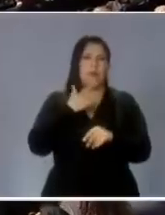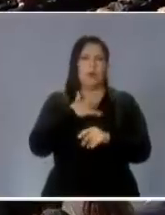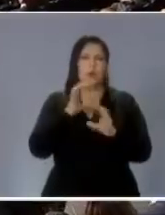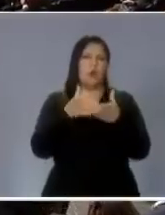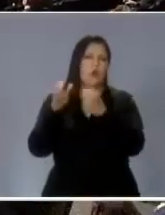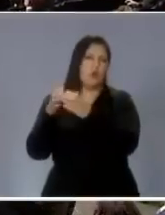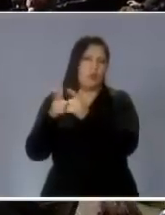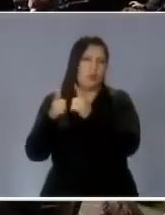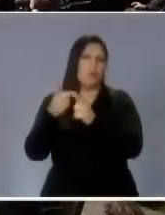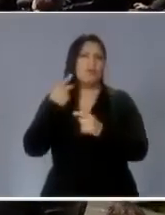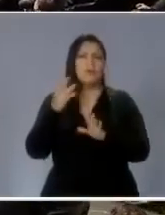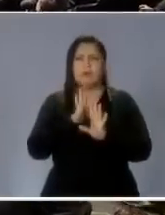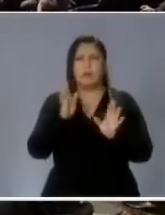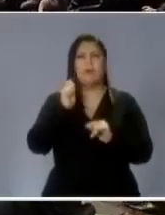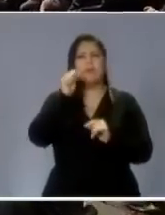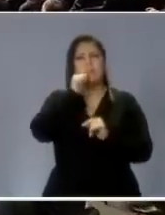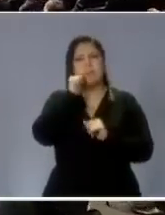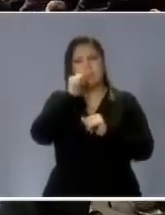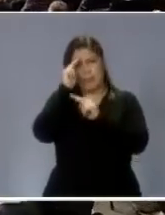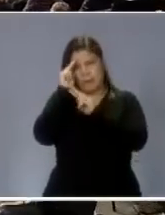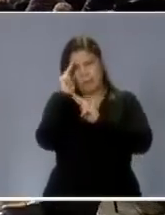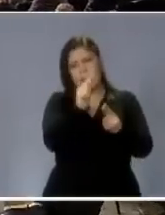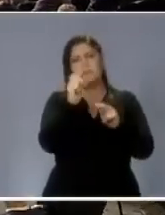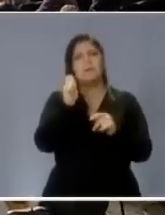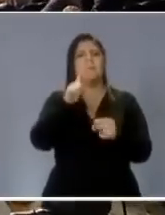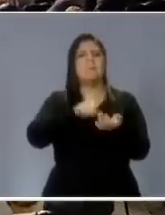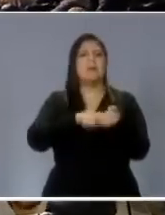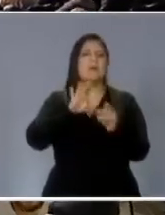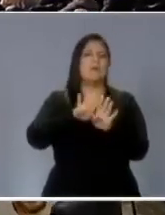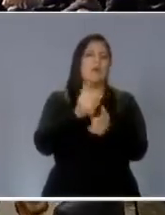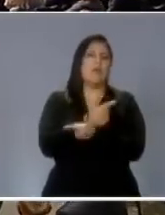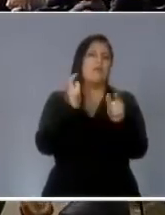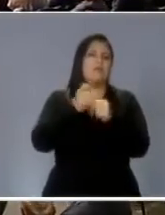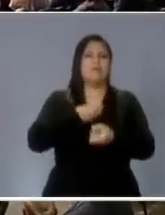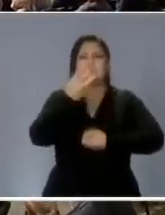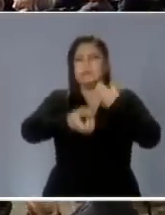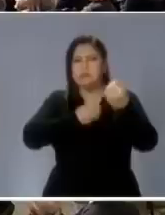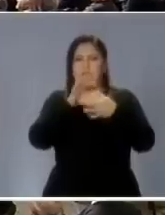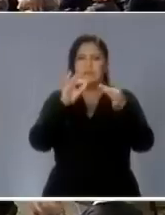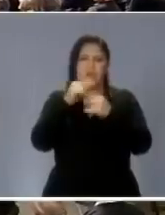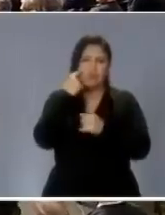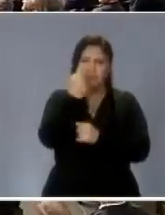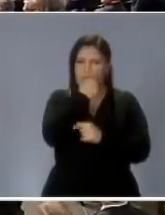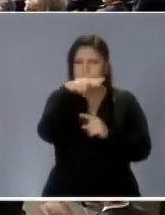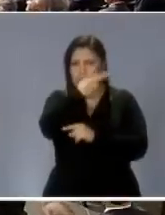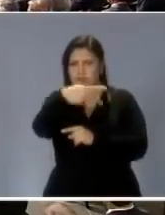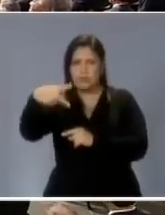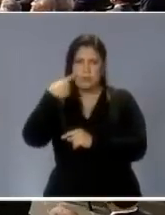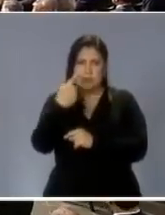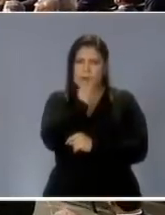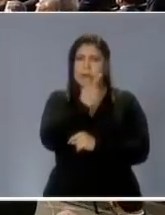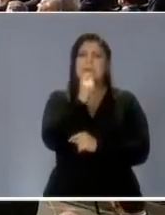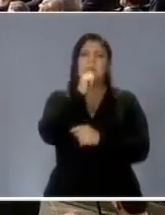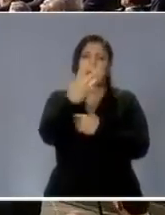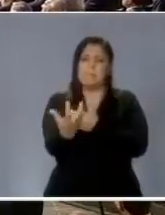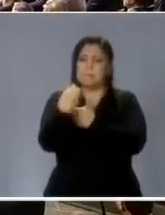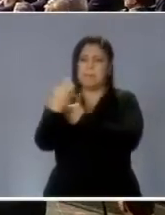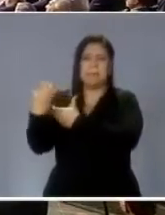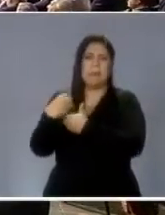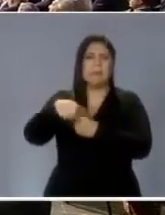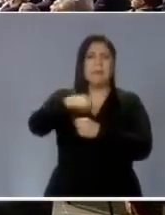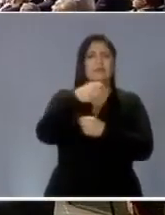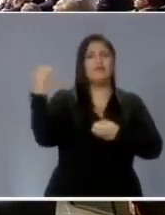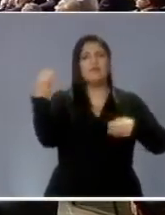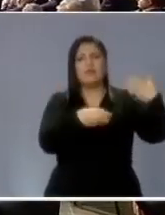Congreso, con pleno respeto a la libertad de expresión e incorporando activamente las voces y